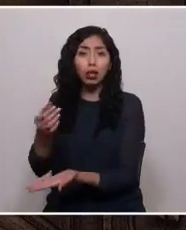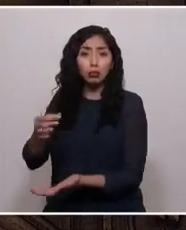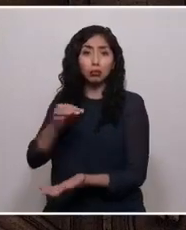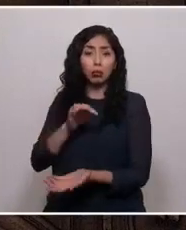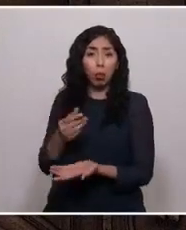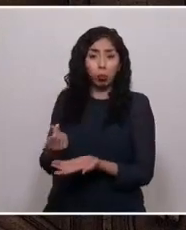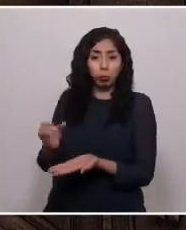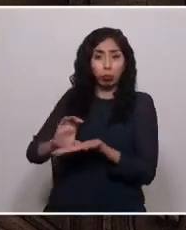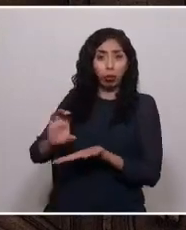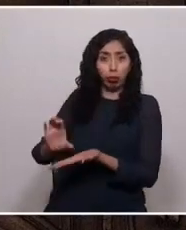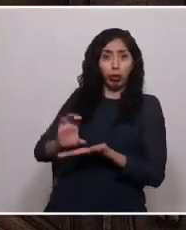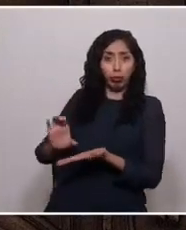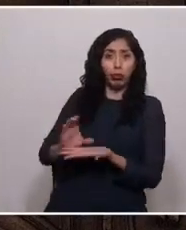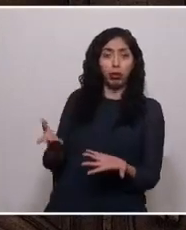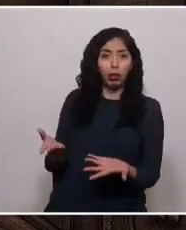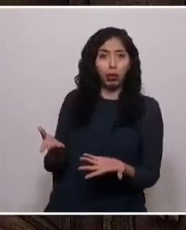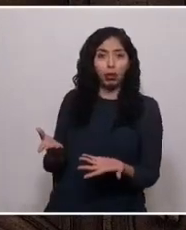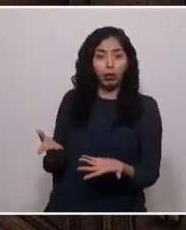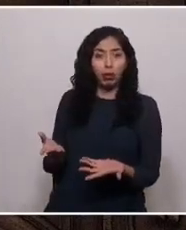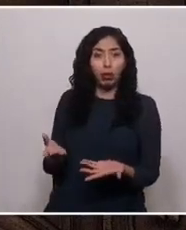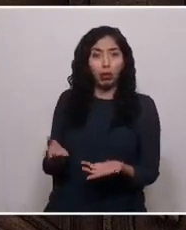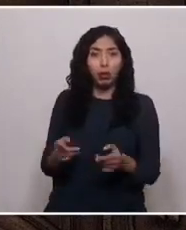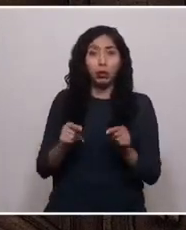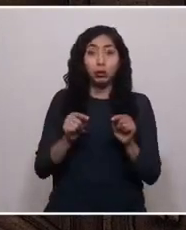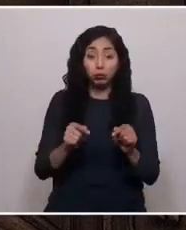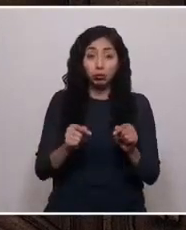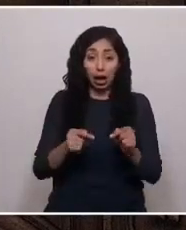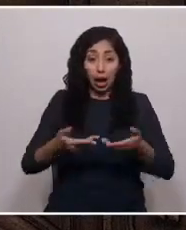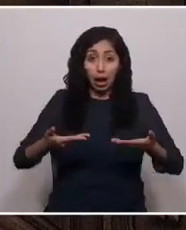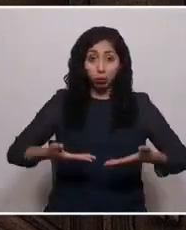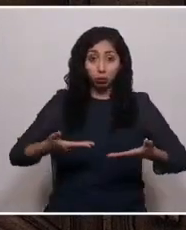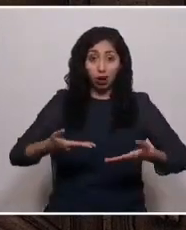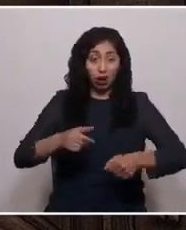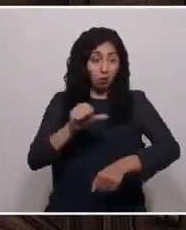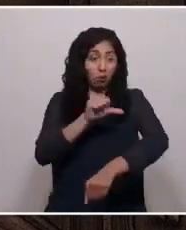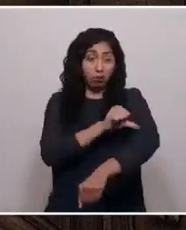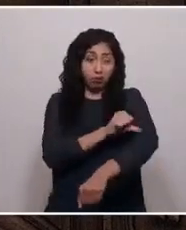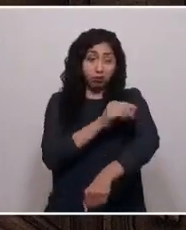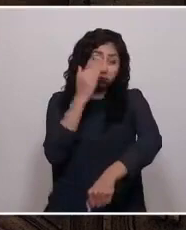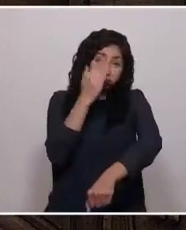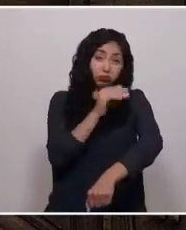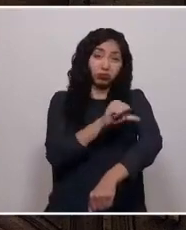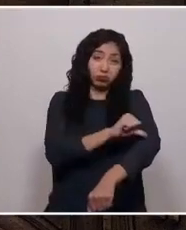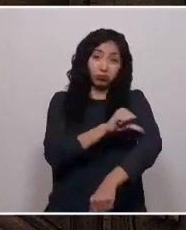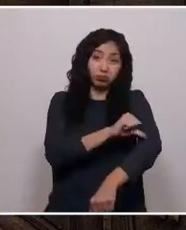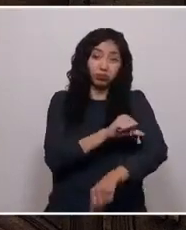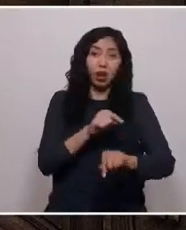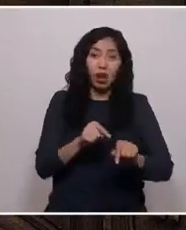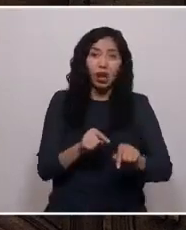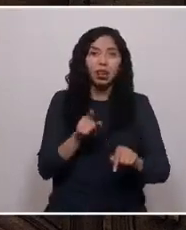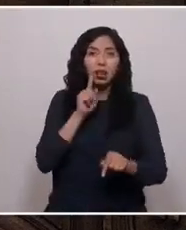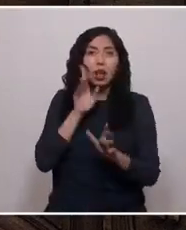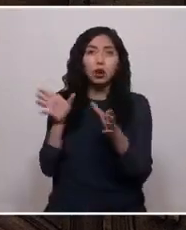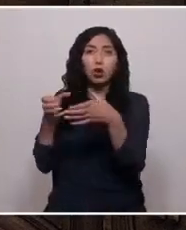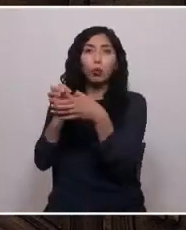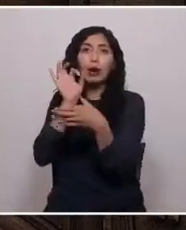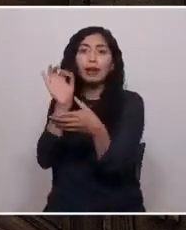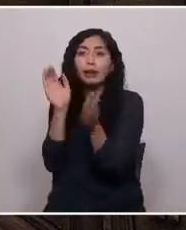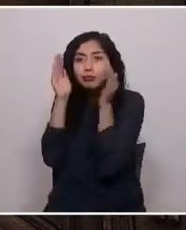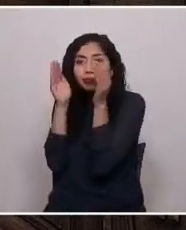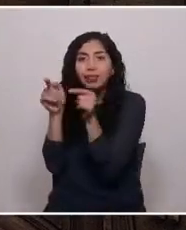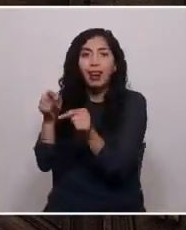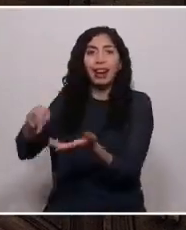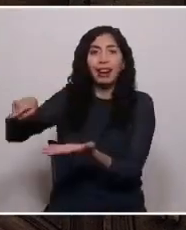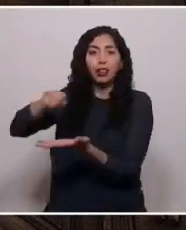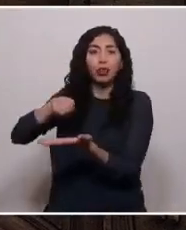dejan su cargo. La actual centralización ejercida por la élite es incompatible con las demandas ciudadanas.